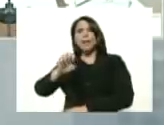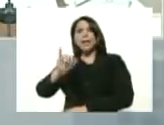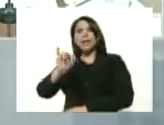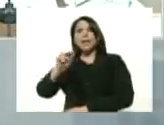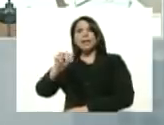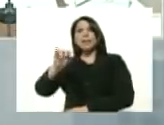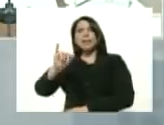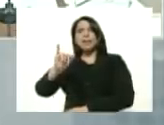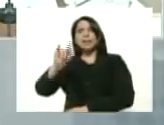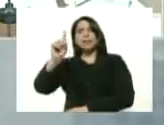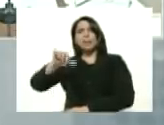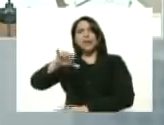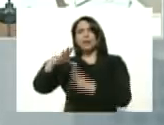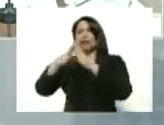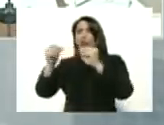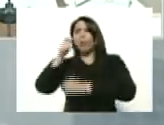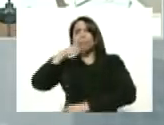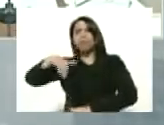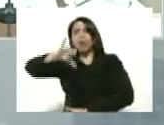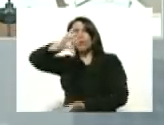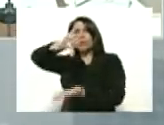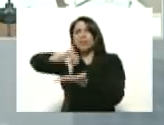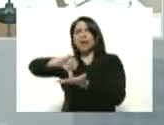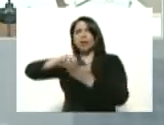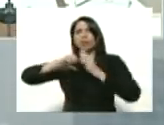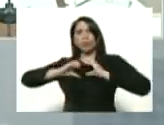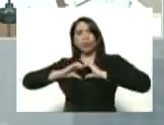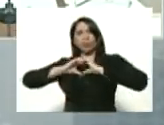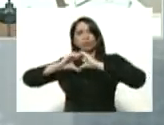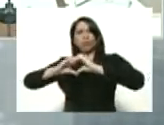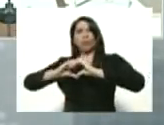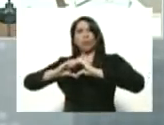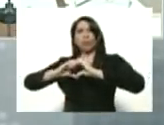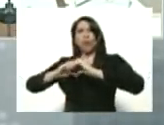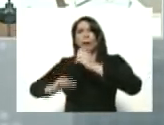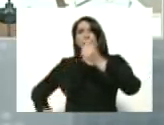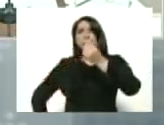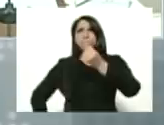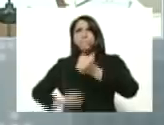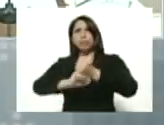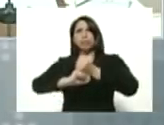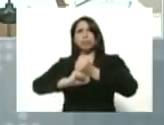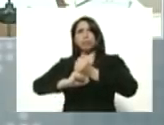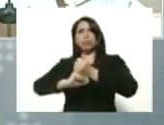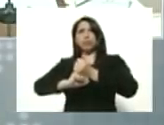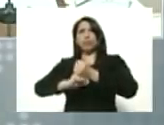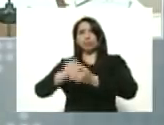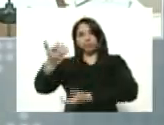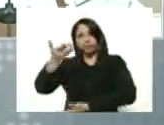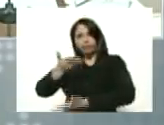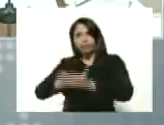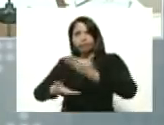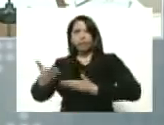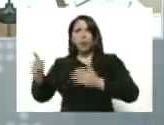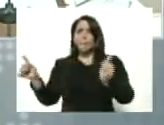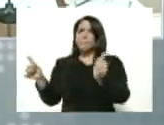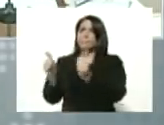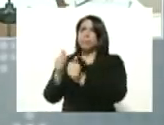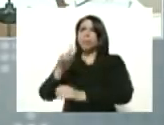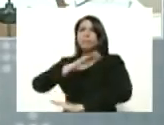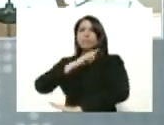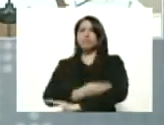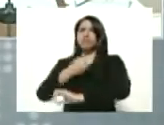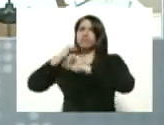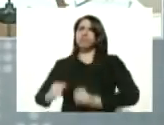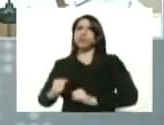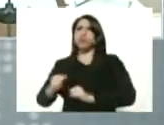desde el corazón por su solidaridad por su apoyo por su valentía